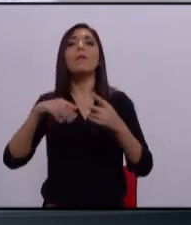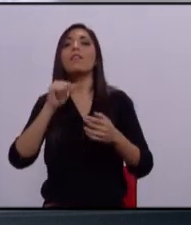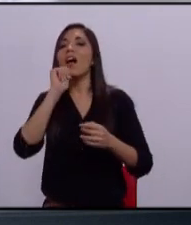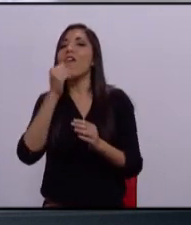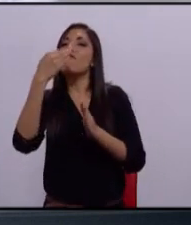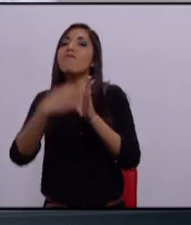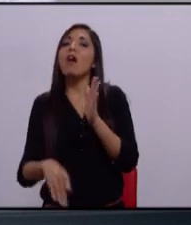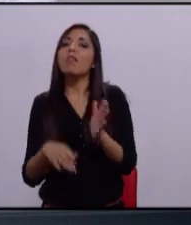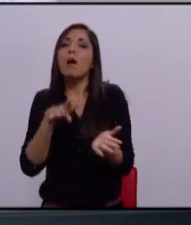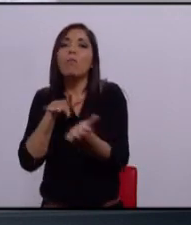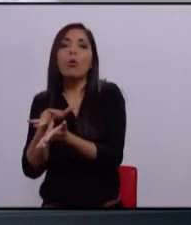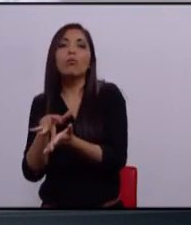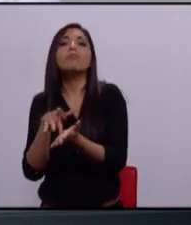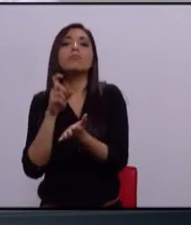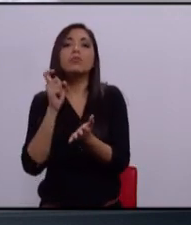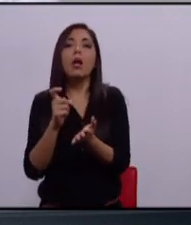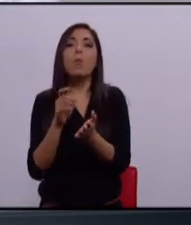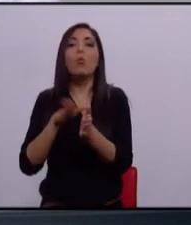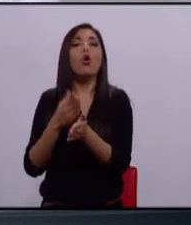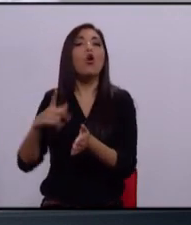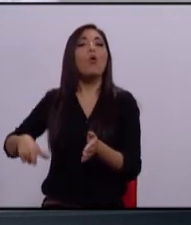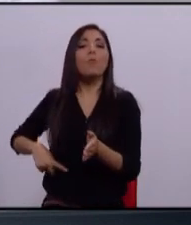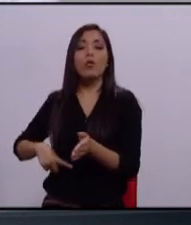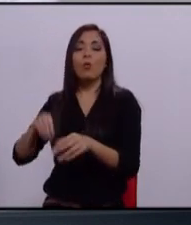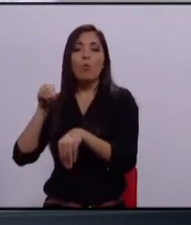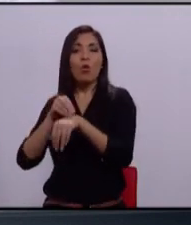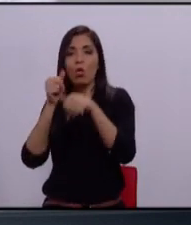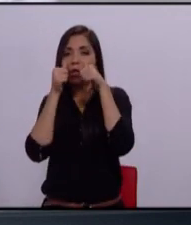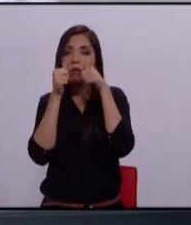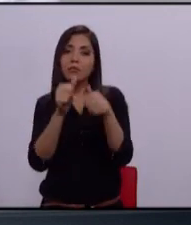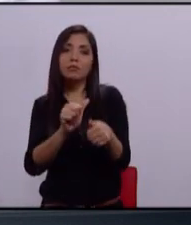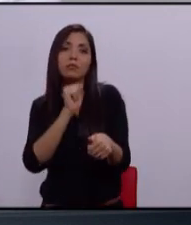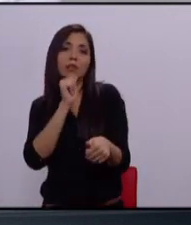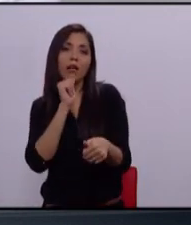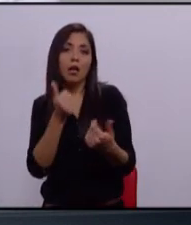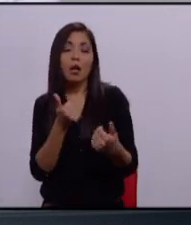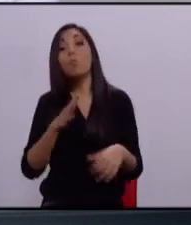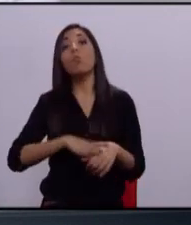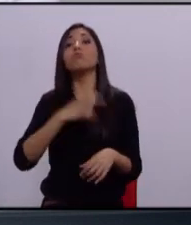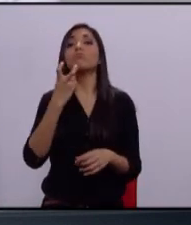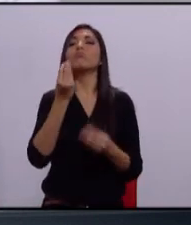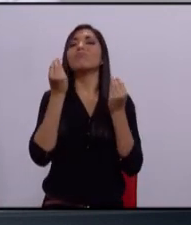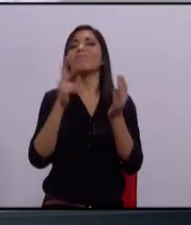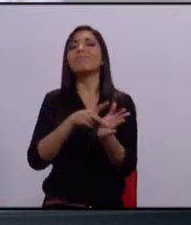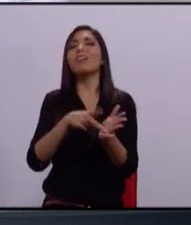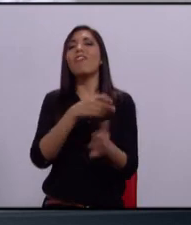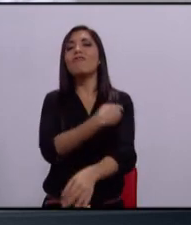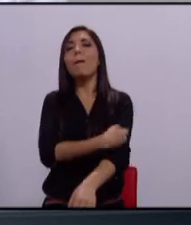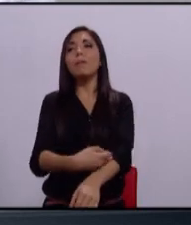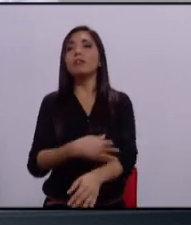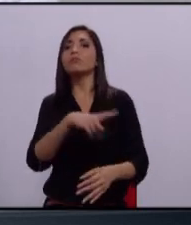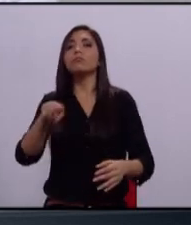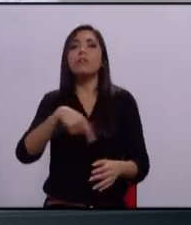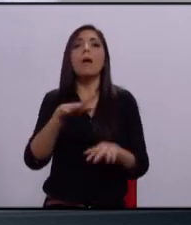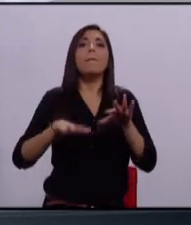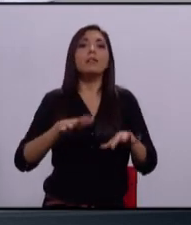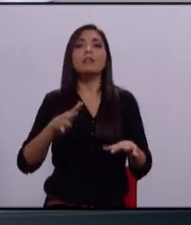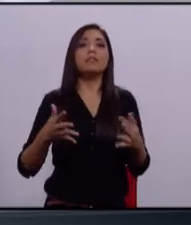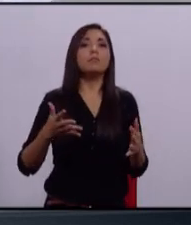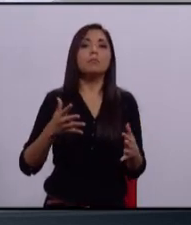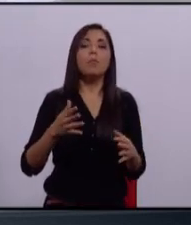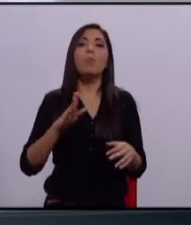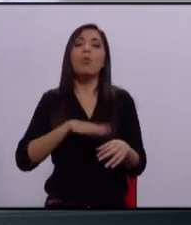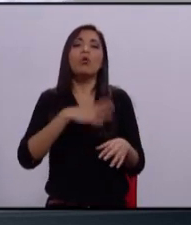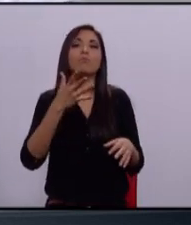apoyo y atención por parte del gobierno municipal. Muchas veces a las familias no les queda de otra más que